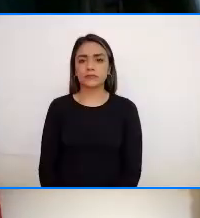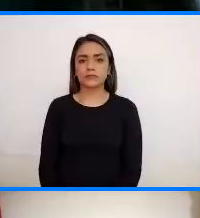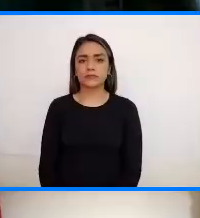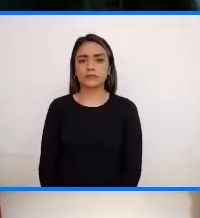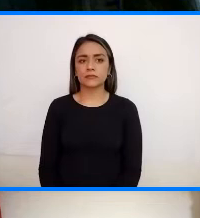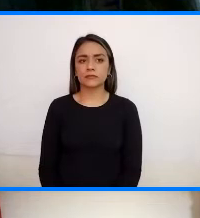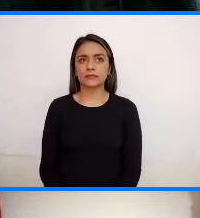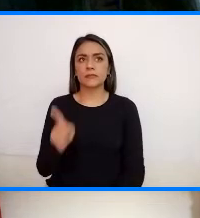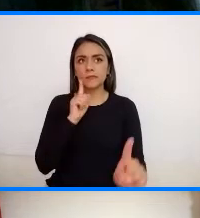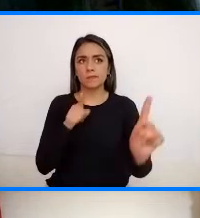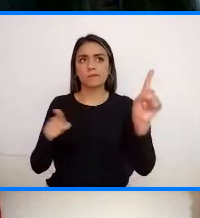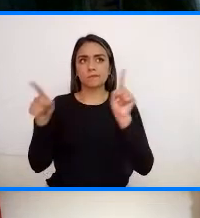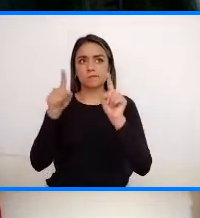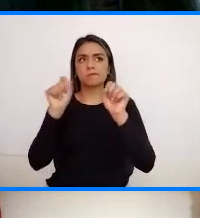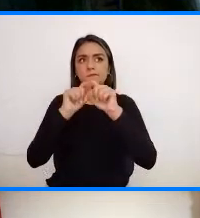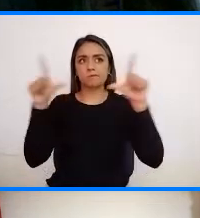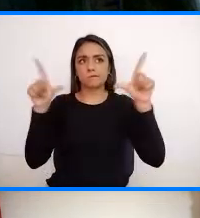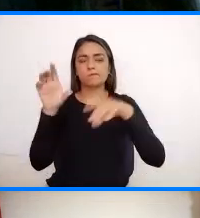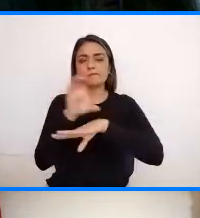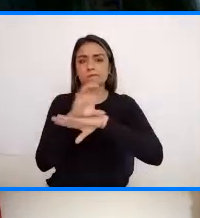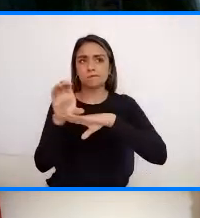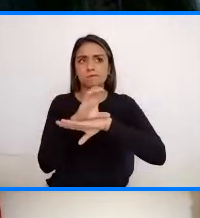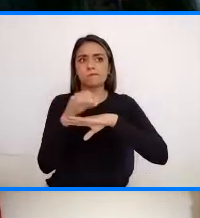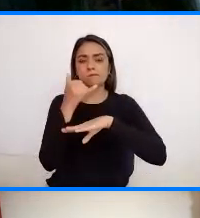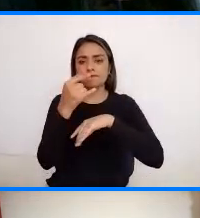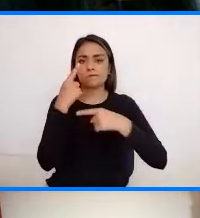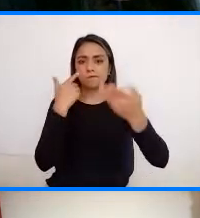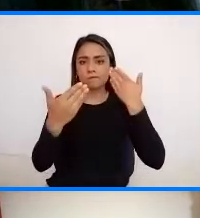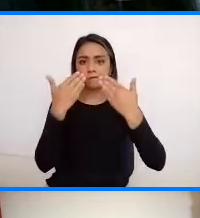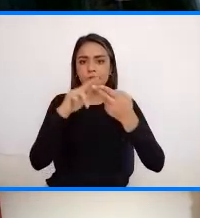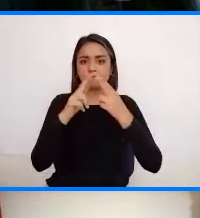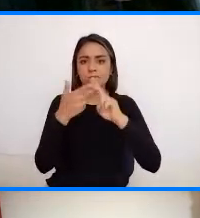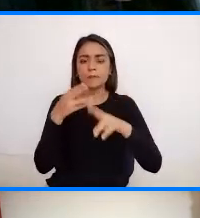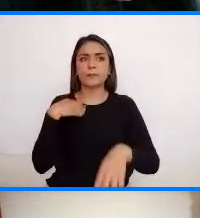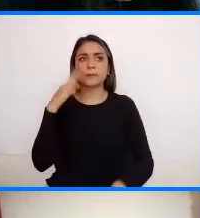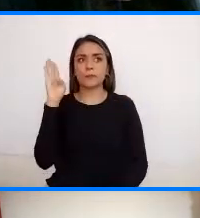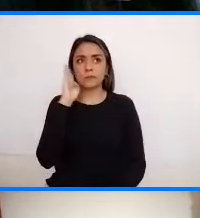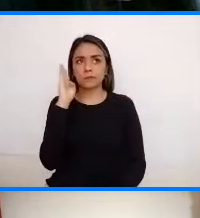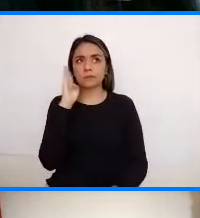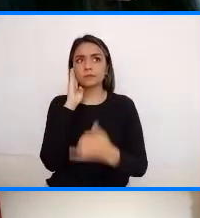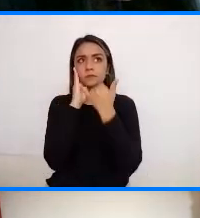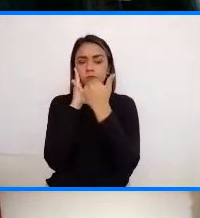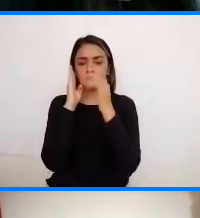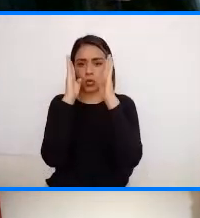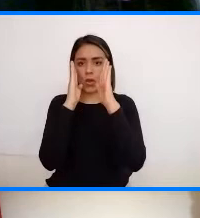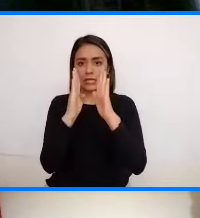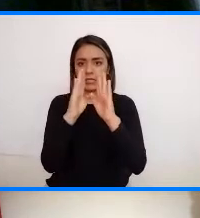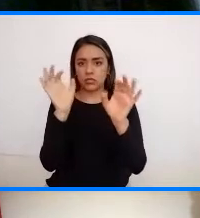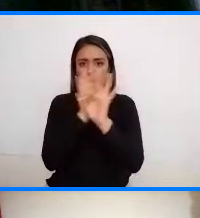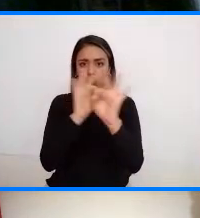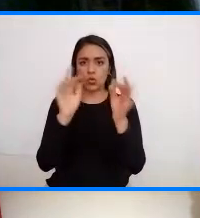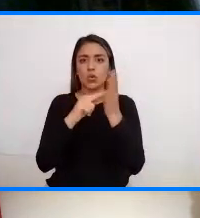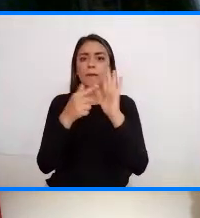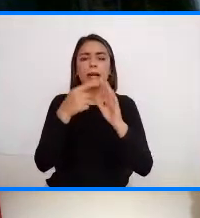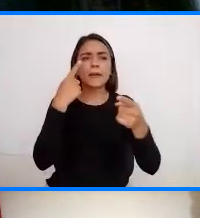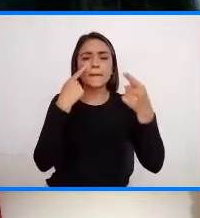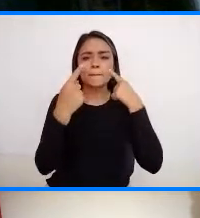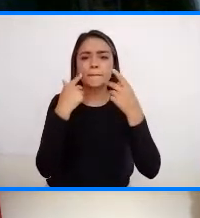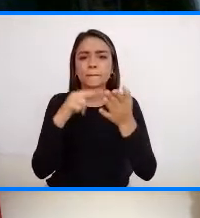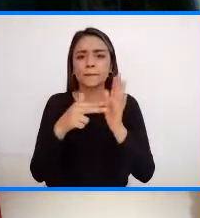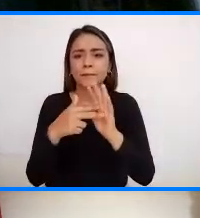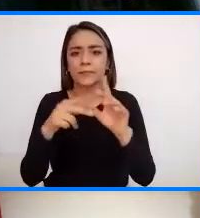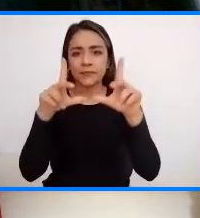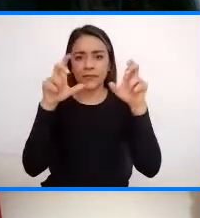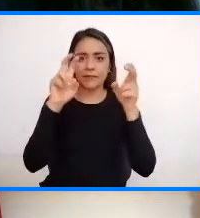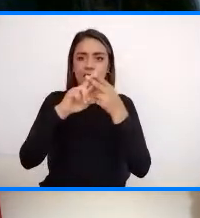computador Entonces estoy revisando desde acá de mi celular No es que no te esté poniendo cuidado para nada Es que estoy revisando lo acá desde el teléfono,